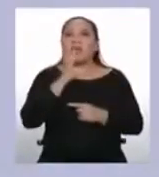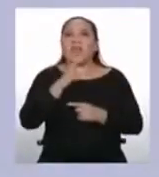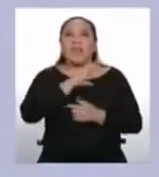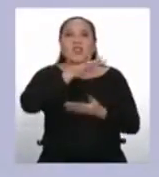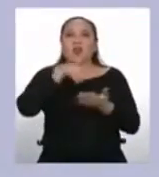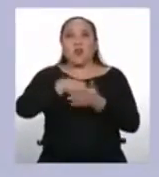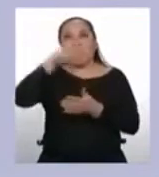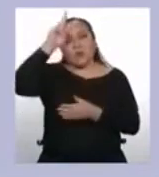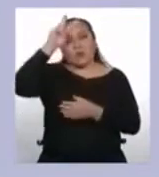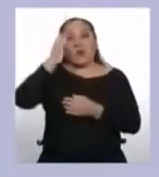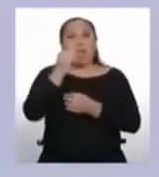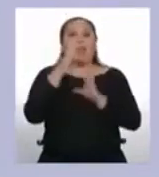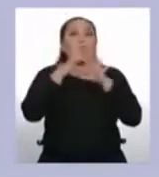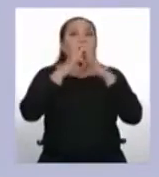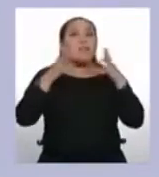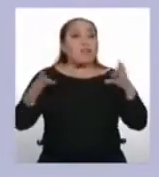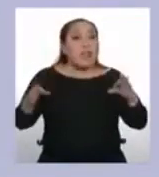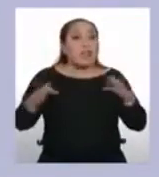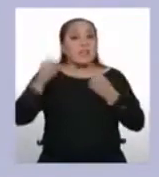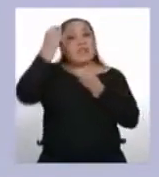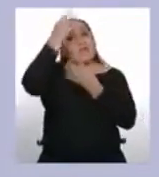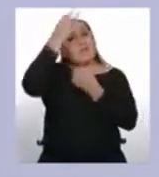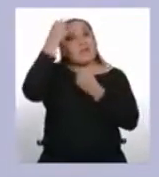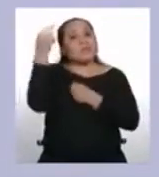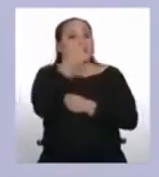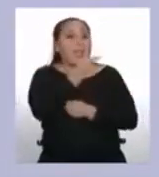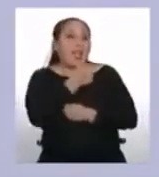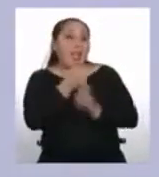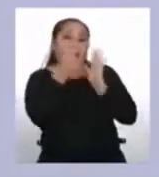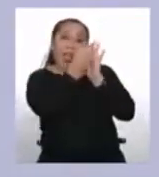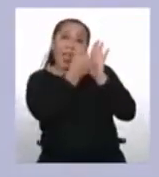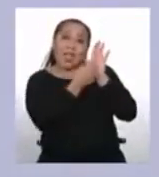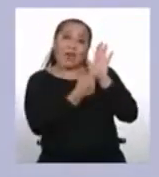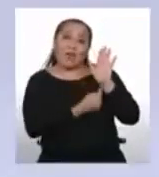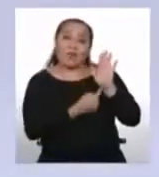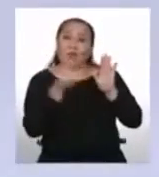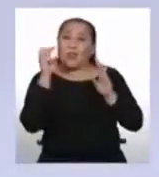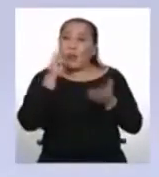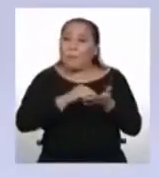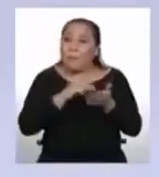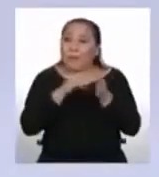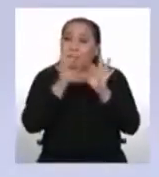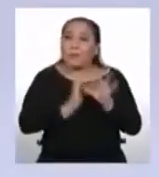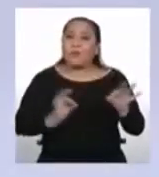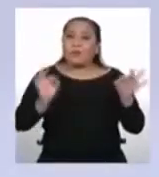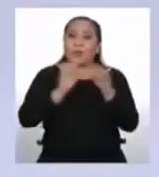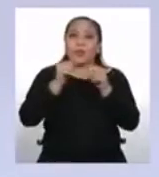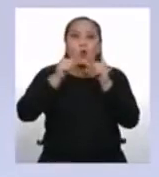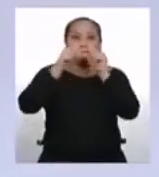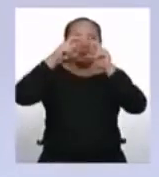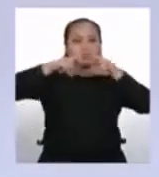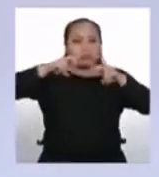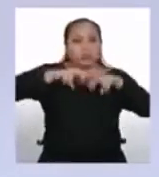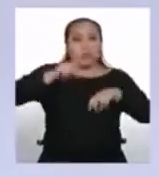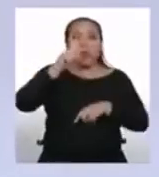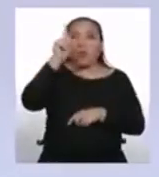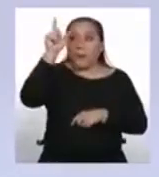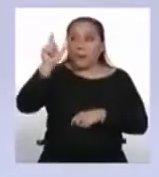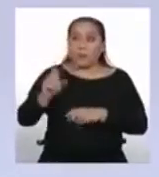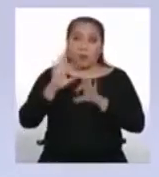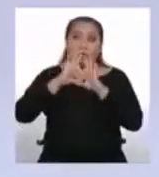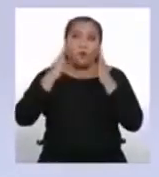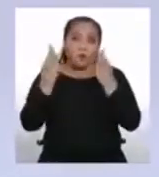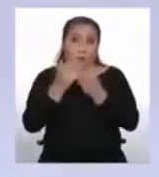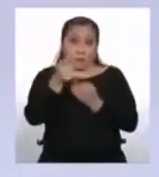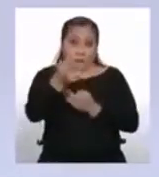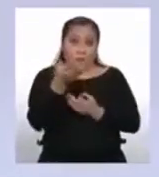así como algunas frases e información relevantes sobre ellas. Ah, y lo más importante, puedes investigar si algún miembro de tu familia habla una